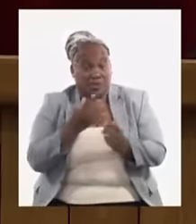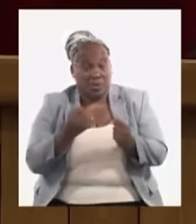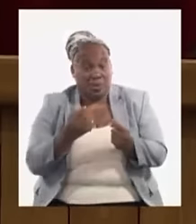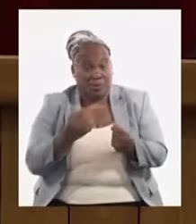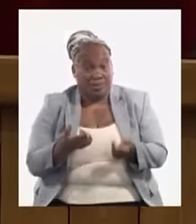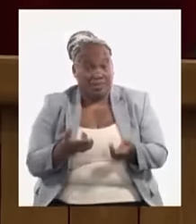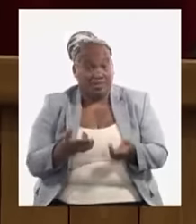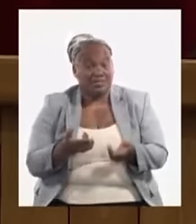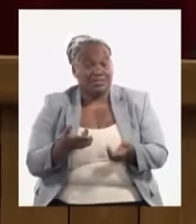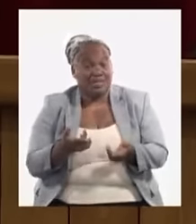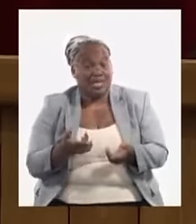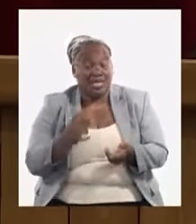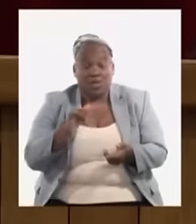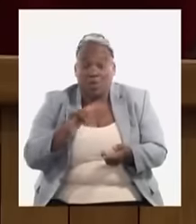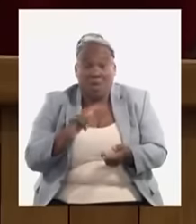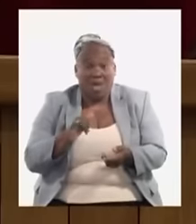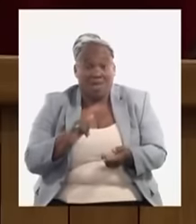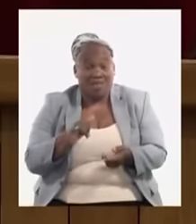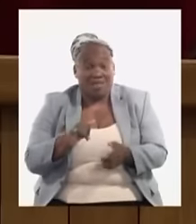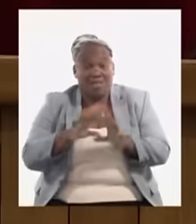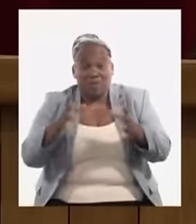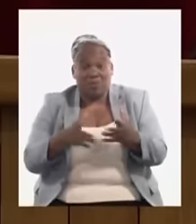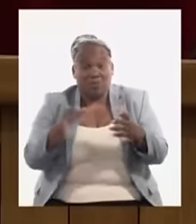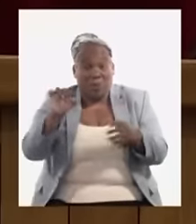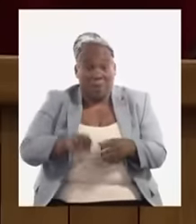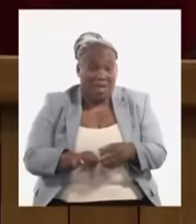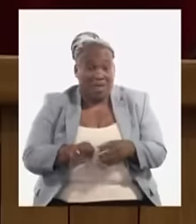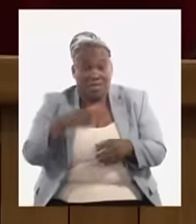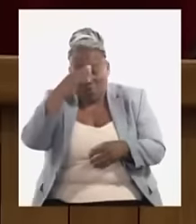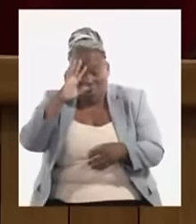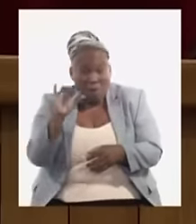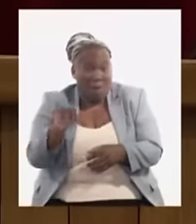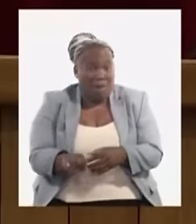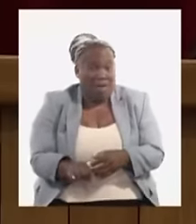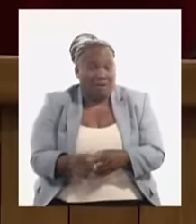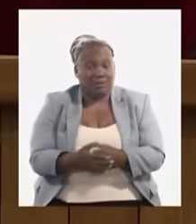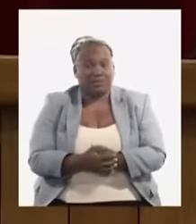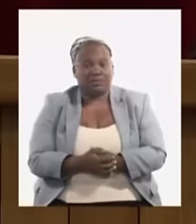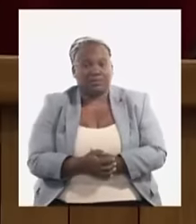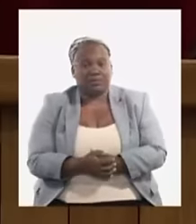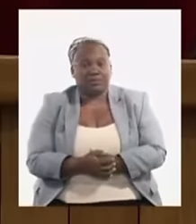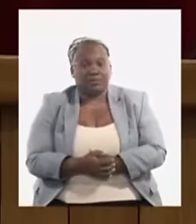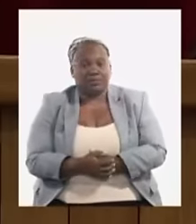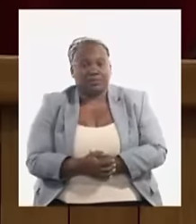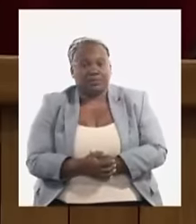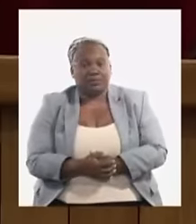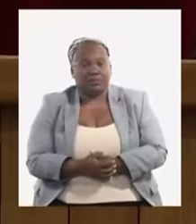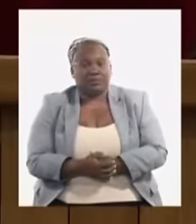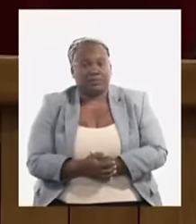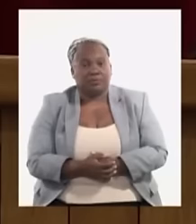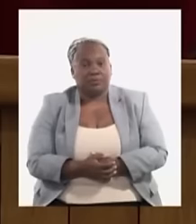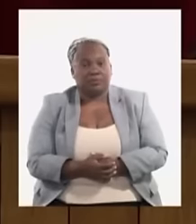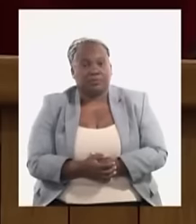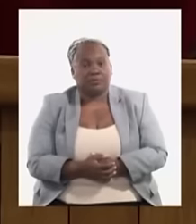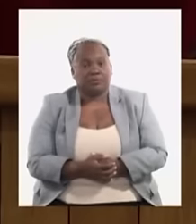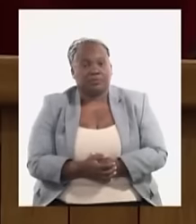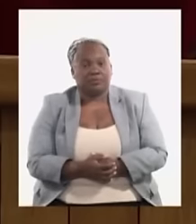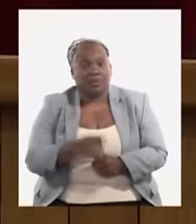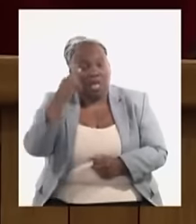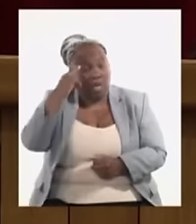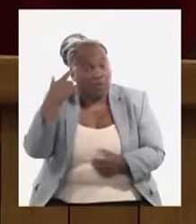sujeta a esos vaivénes del comercio internacional y, por tanto, se impacta. A no obstante,